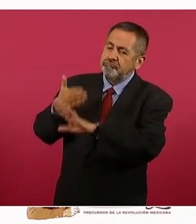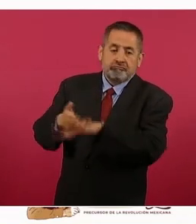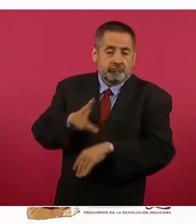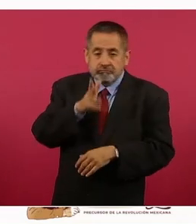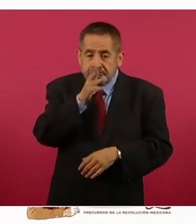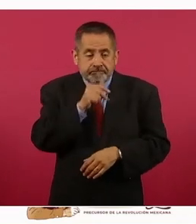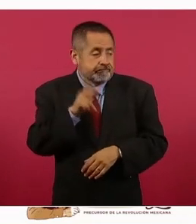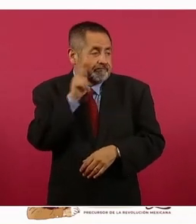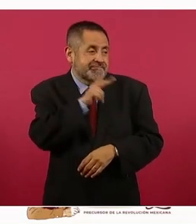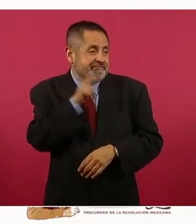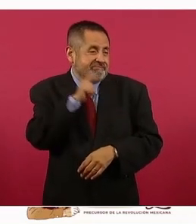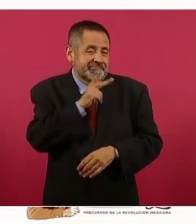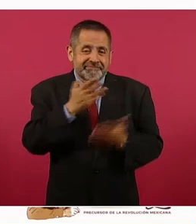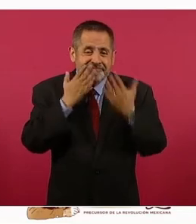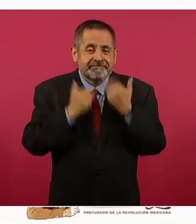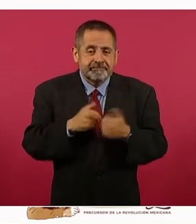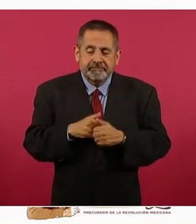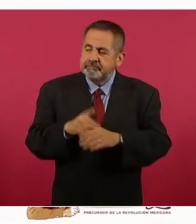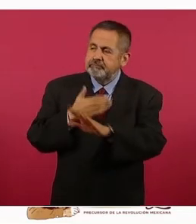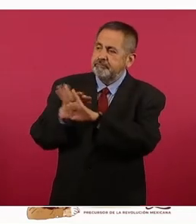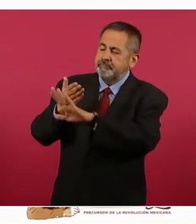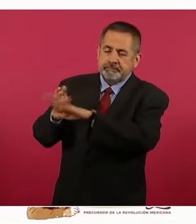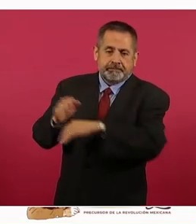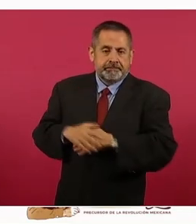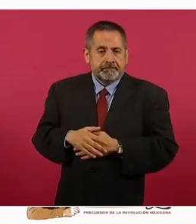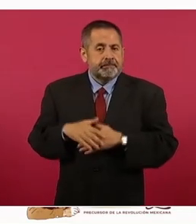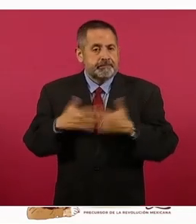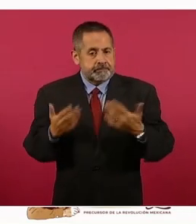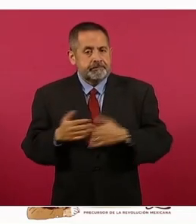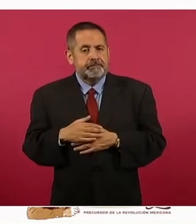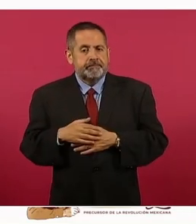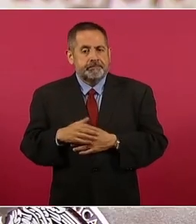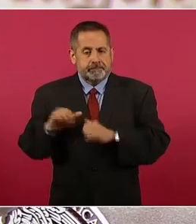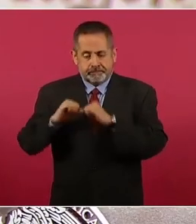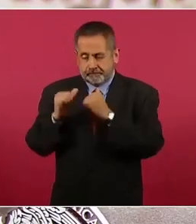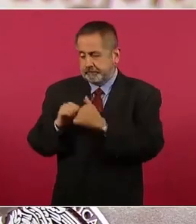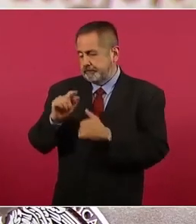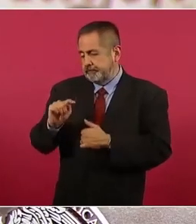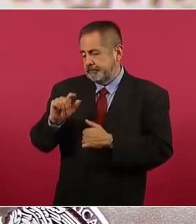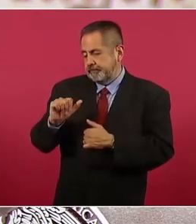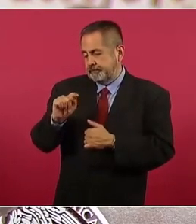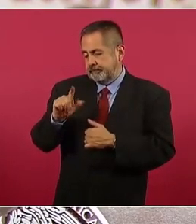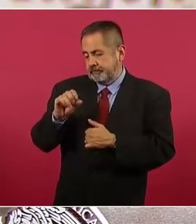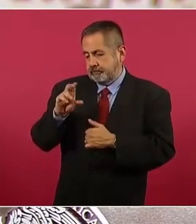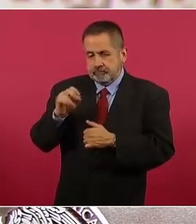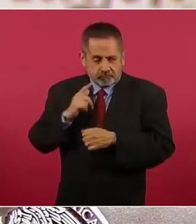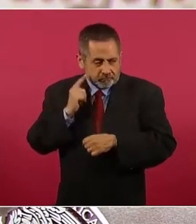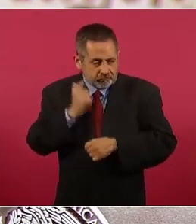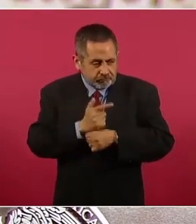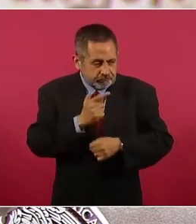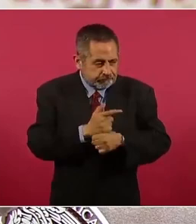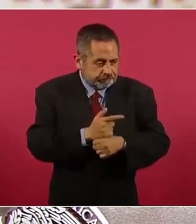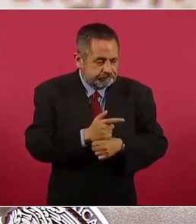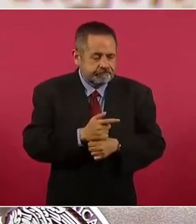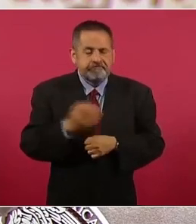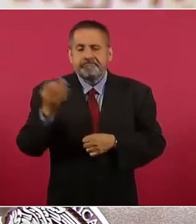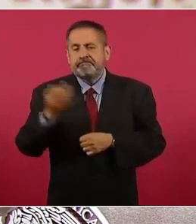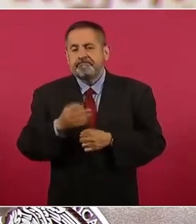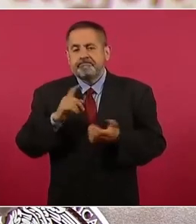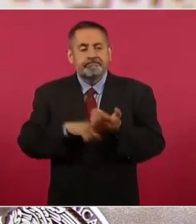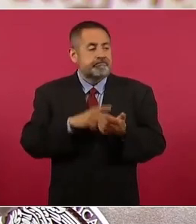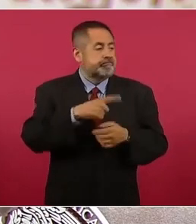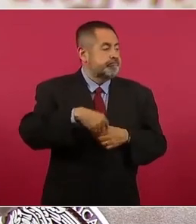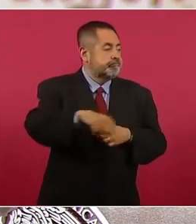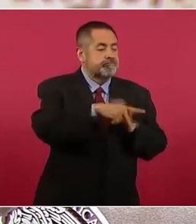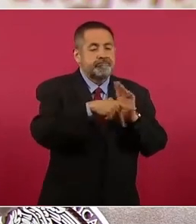El estudio de Tlatelolcolab concluye que existen elementos para suponer que medios